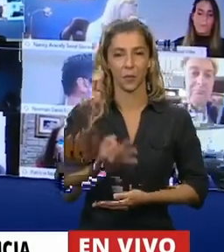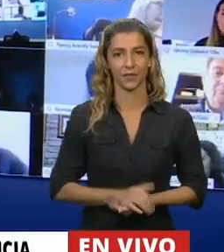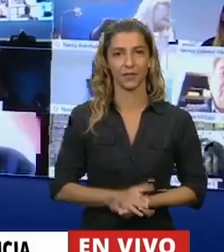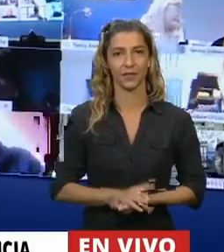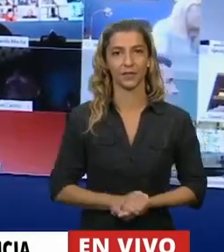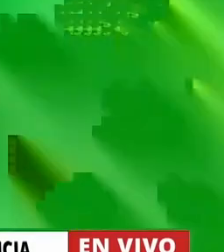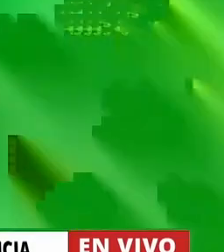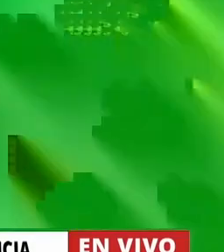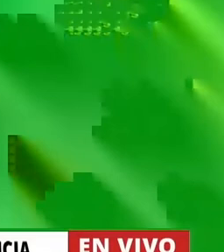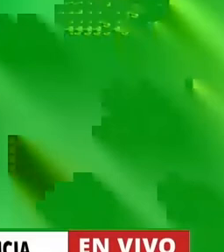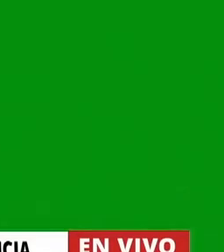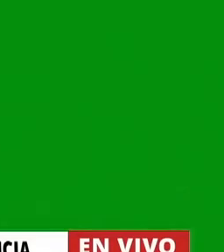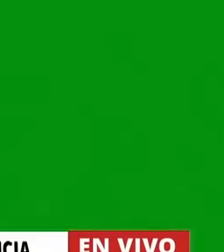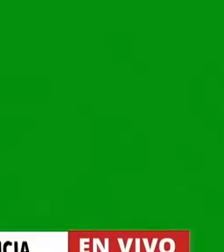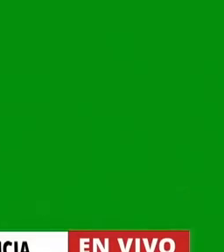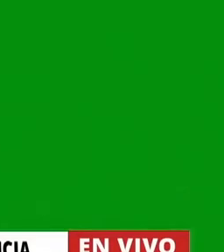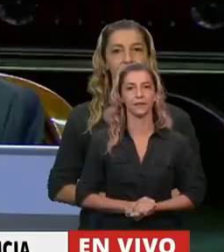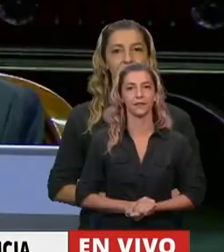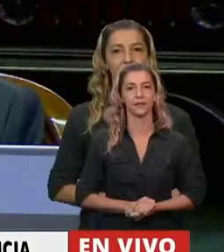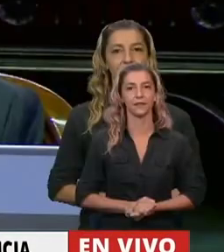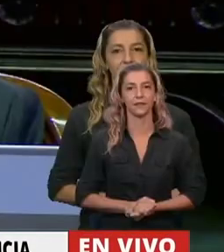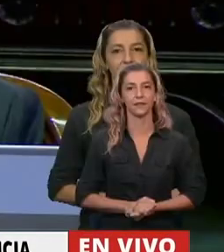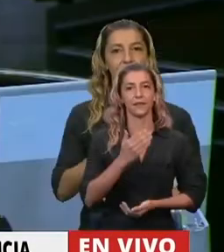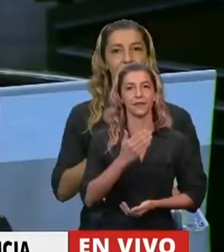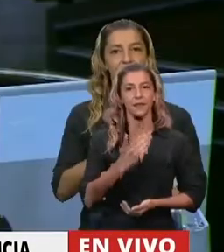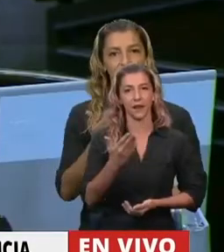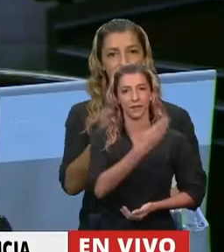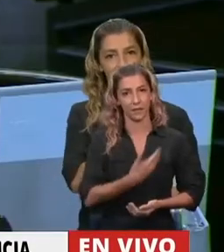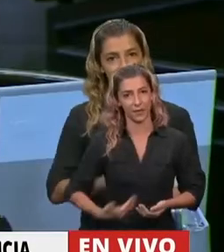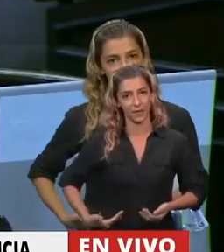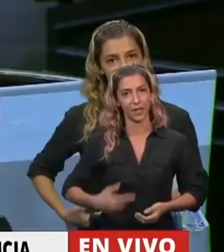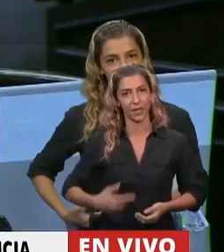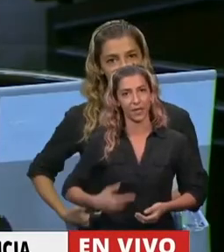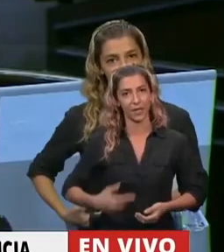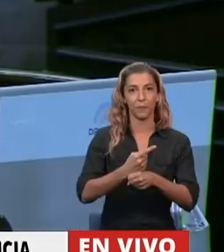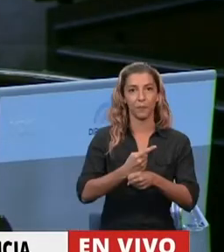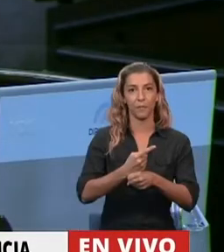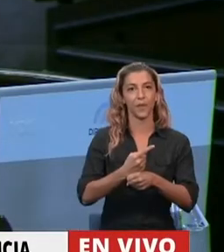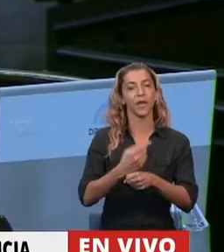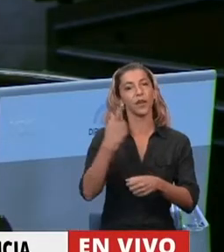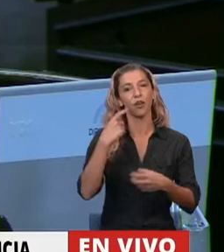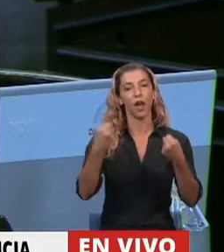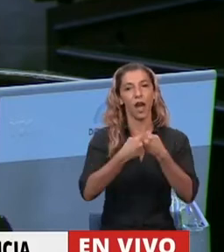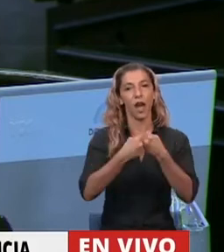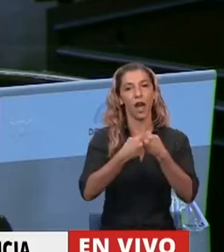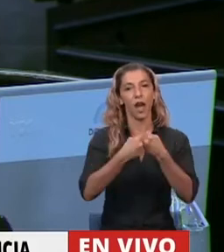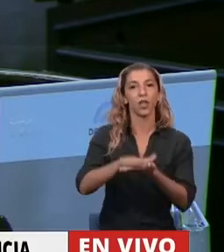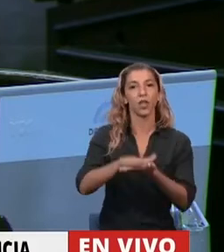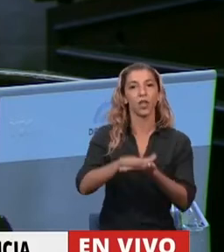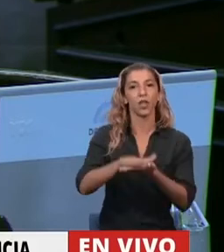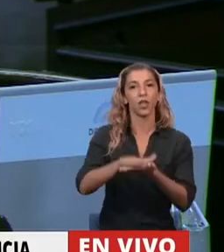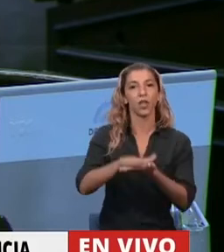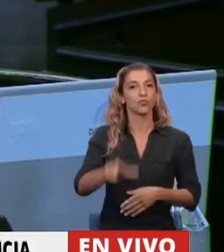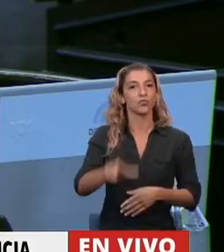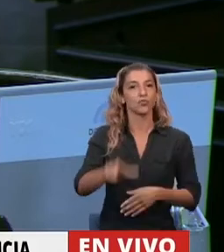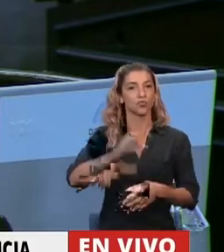Gracias, Presidente. En primer lugar, adhiero al rechazo que hizo el diputado Ramón al intento de desafuero del senador romano de Mendoza, me parece